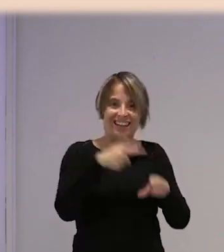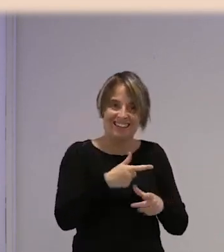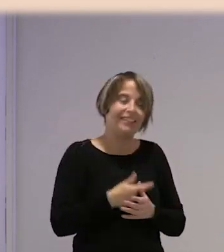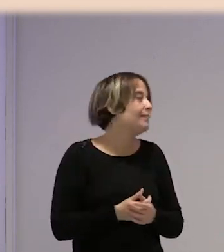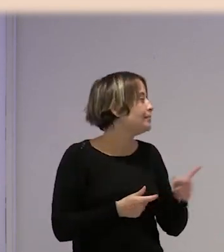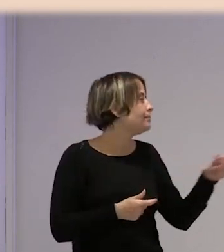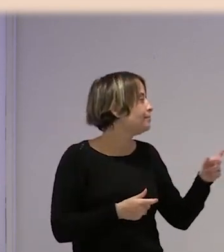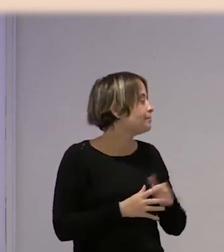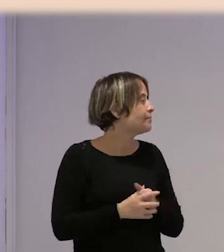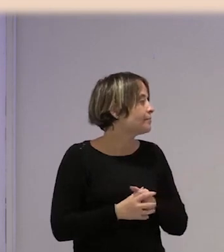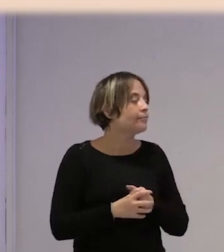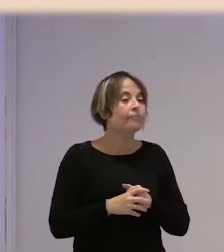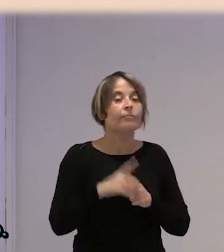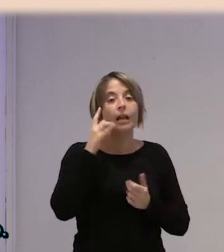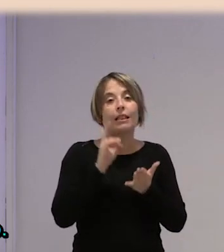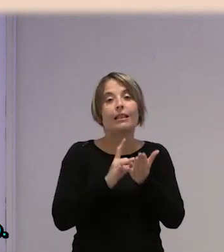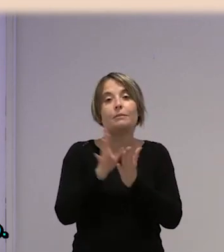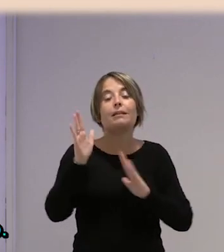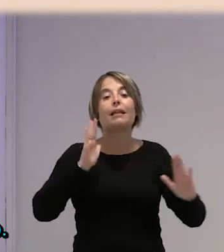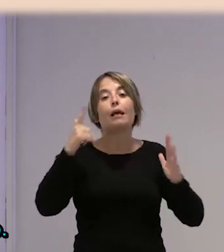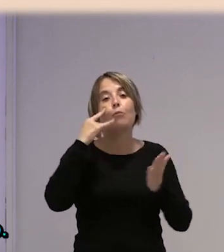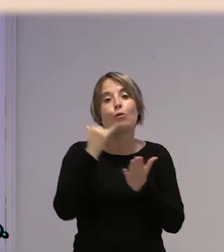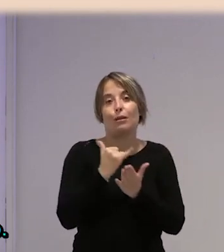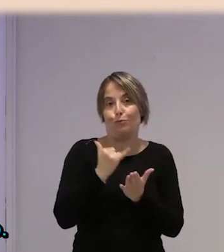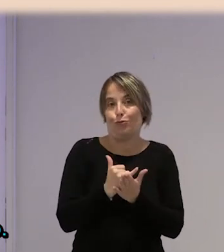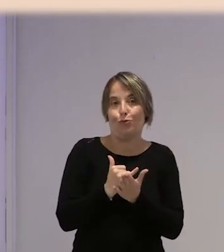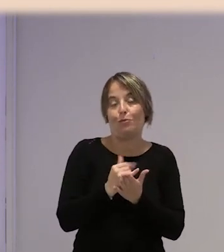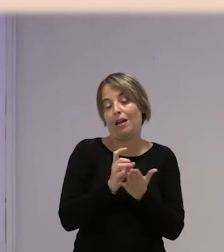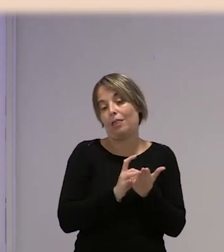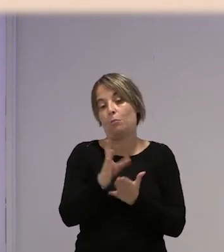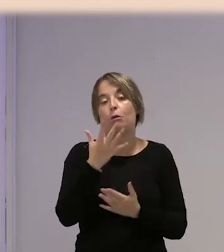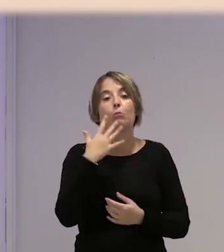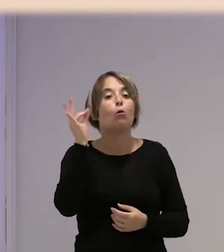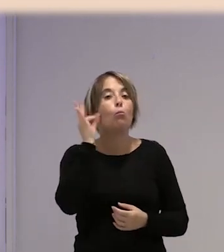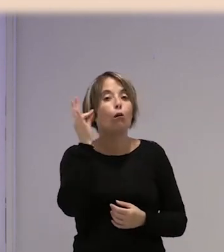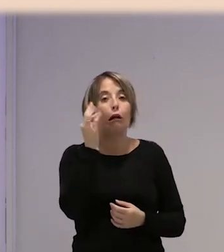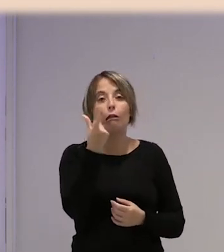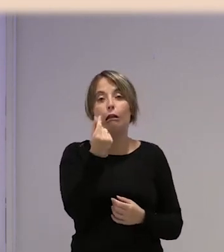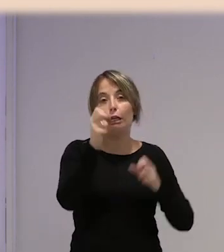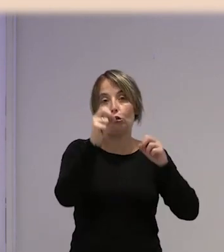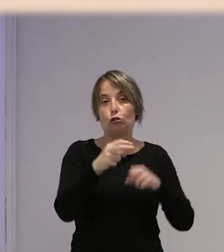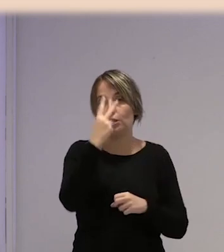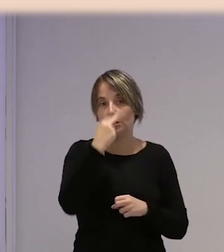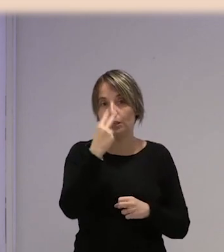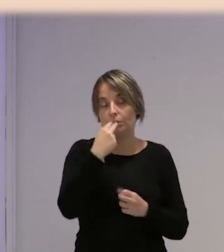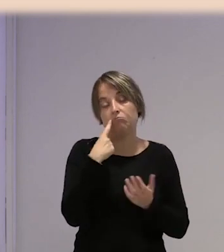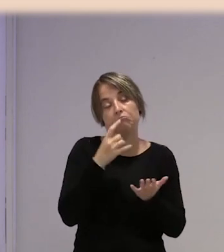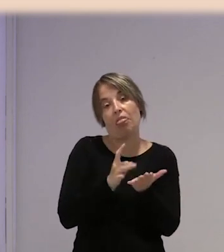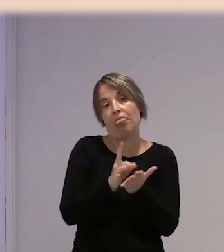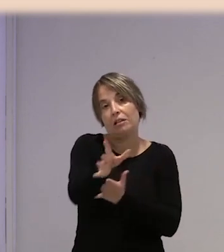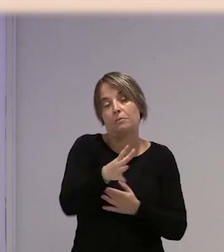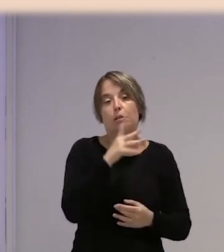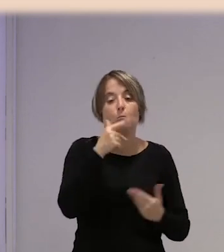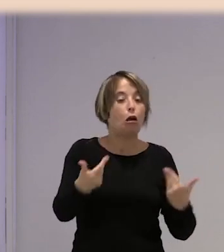despiden en periodo de prueba, que son los primeros 15 días de trabajo, una mujer que llega aquí sin dinero, la despide porque al